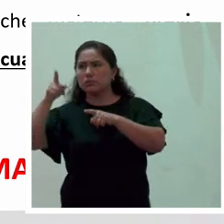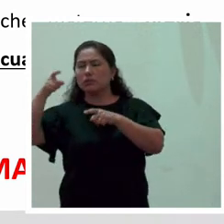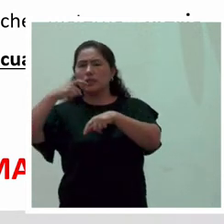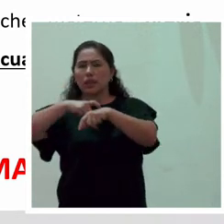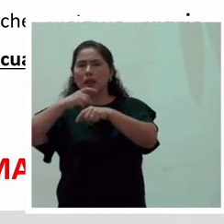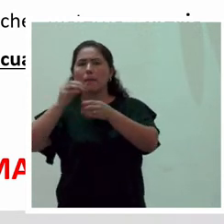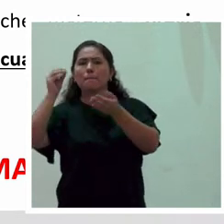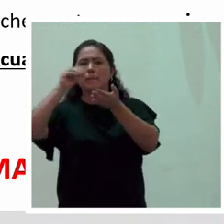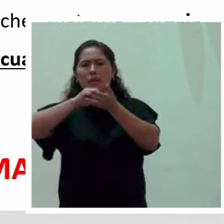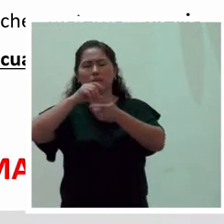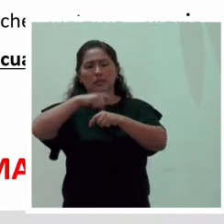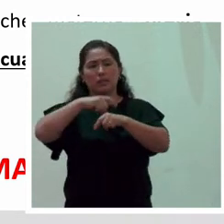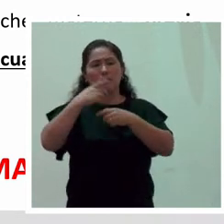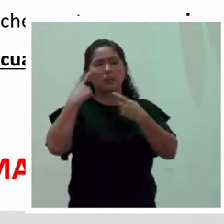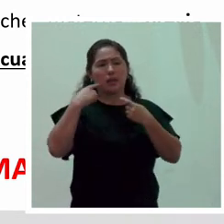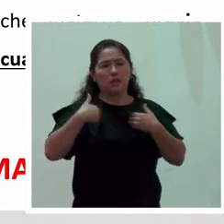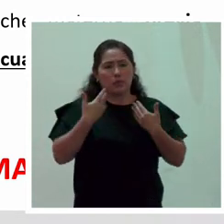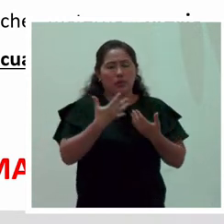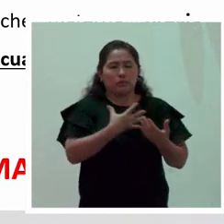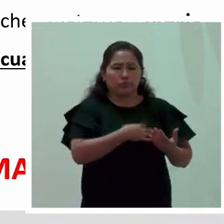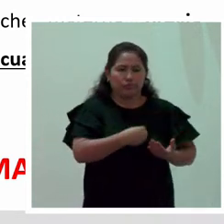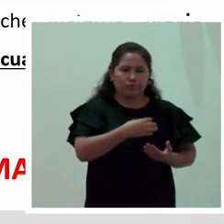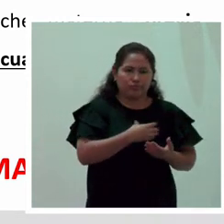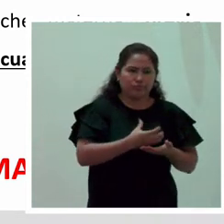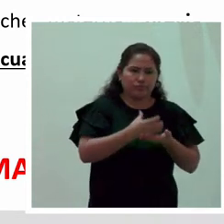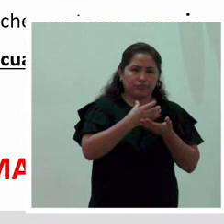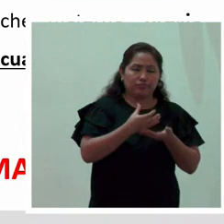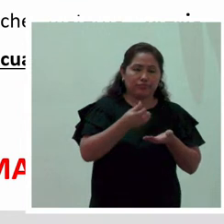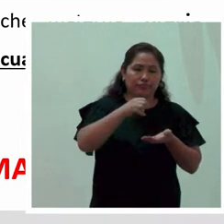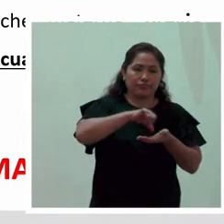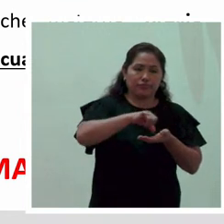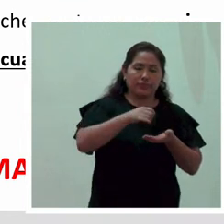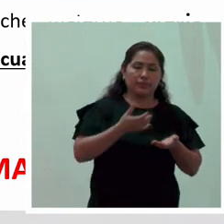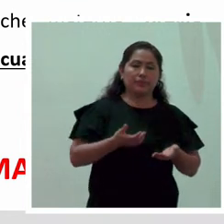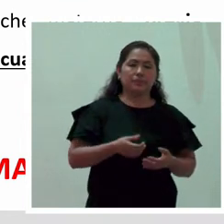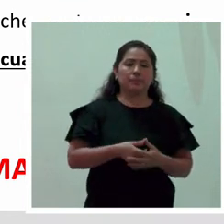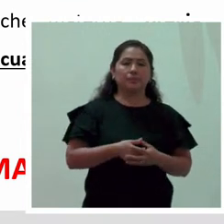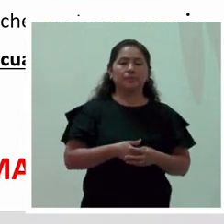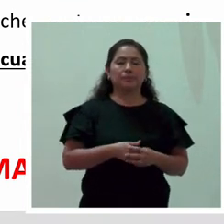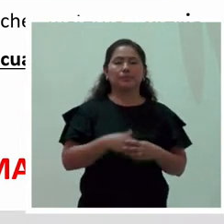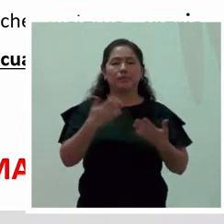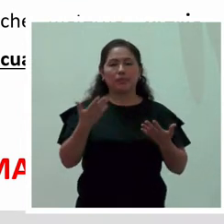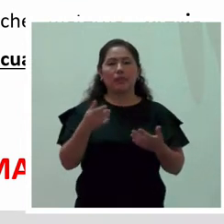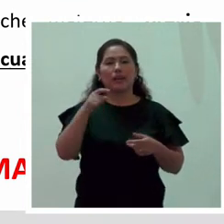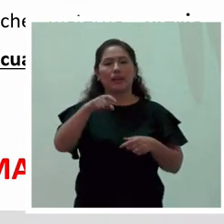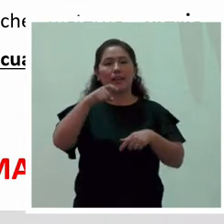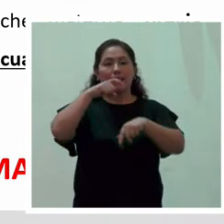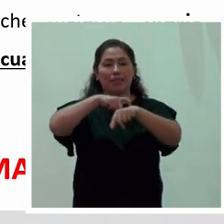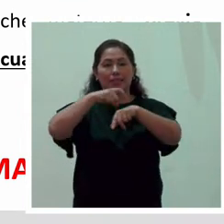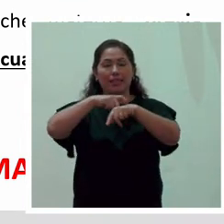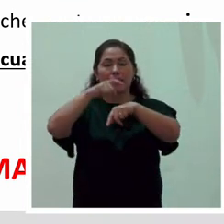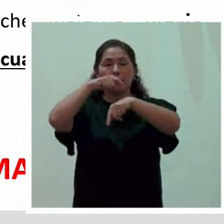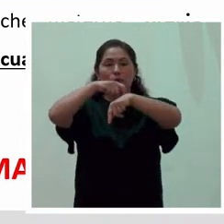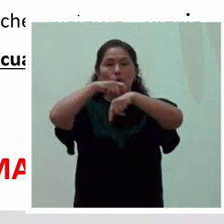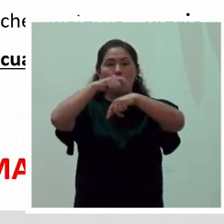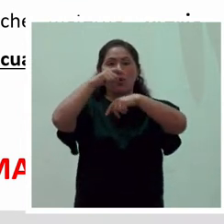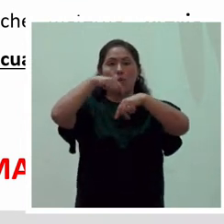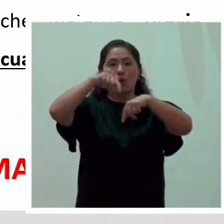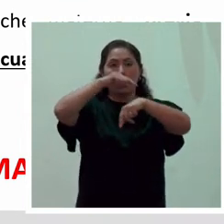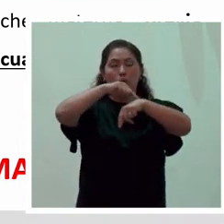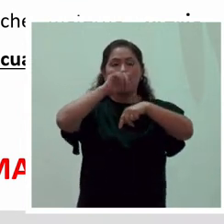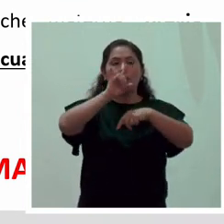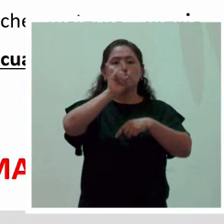periodo mayor respecto de lactario. insisto, este tiempo, esta hora de uso de lactario,